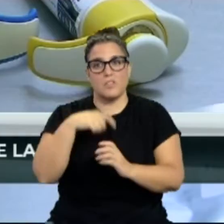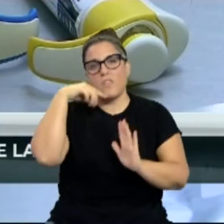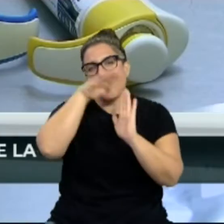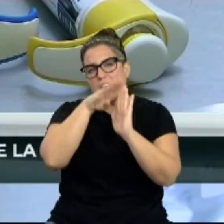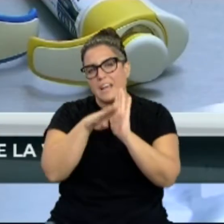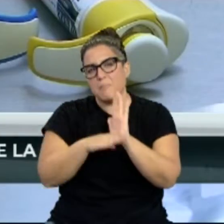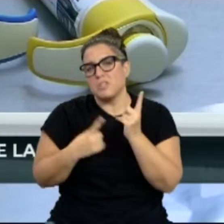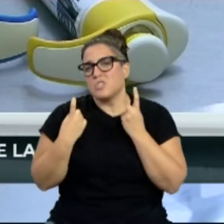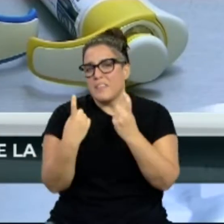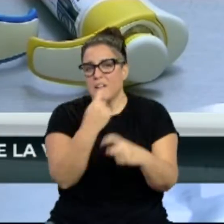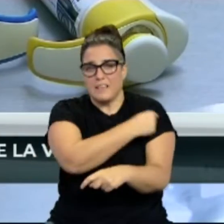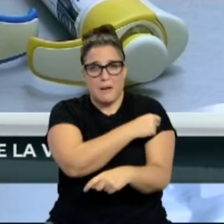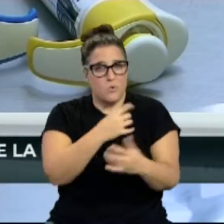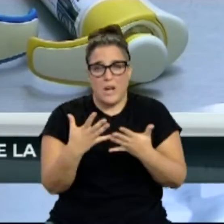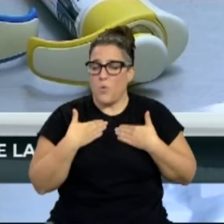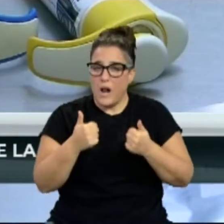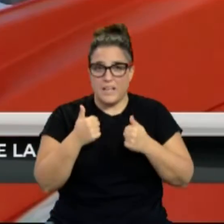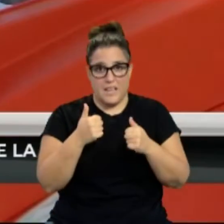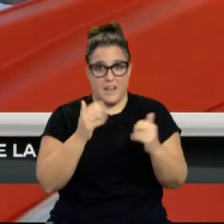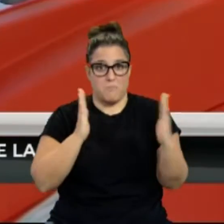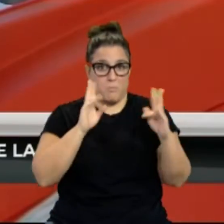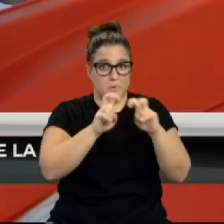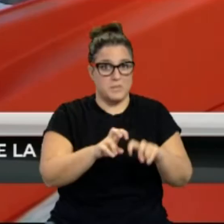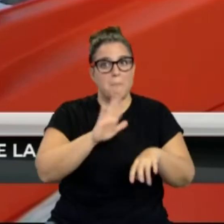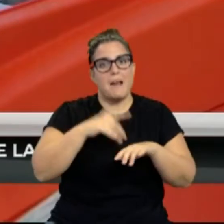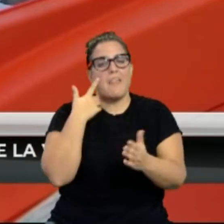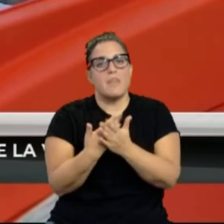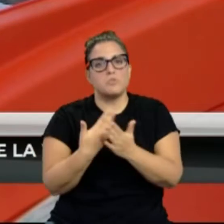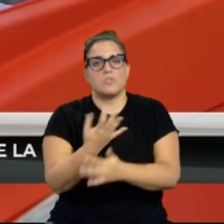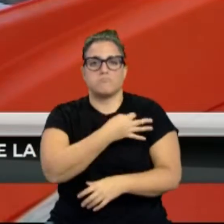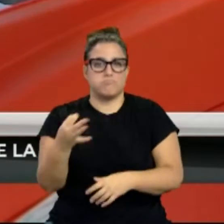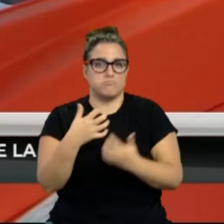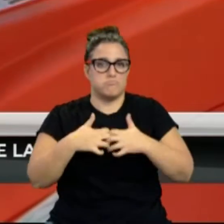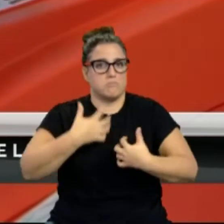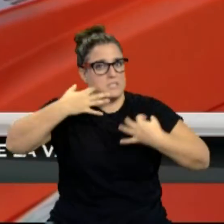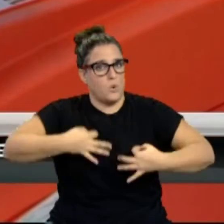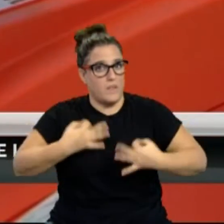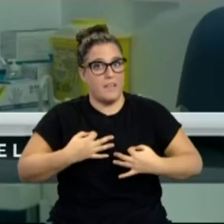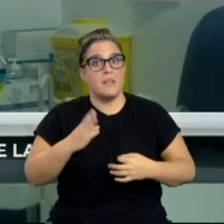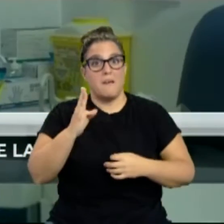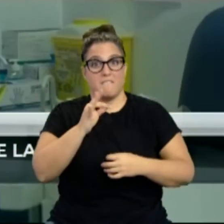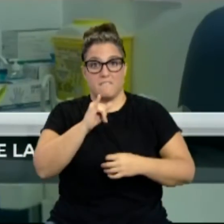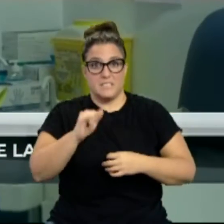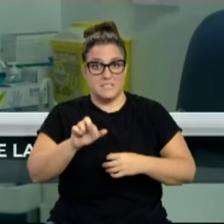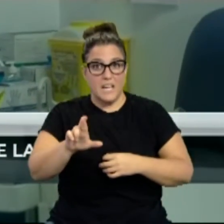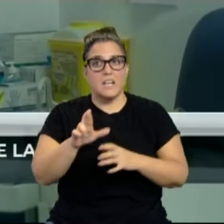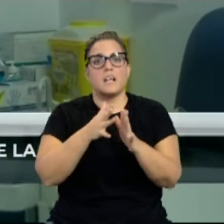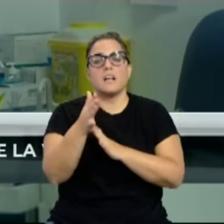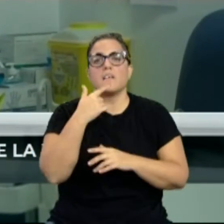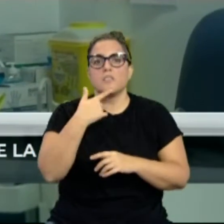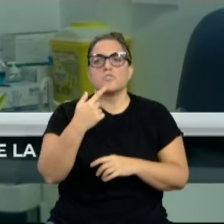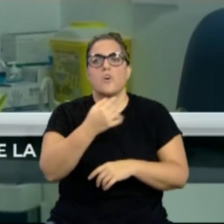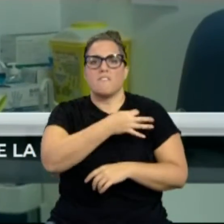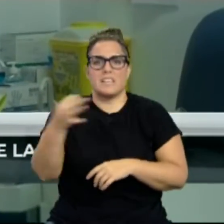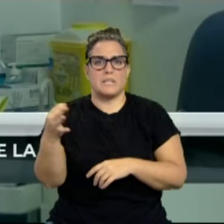deben llevarse a cabo todas las vacunas en investigación para demostrar su calidad, seguridad y eficacia. Por cierto, que hoy Pfizer ha elevado la efectividad de su vacuna